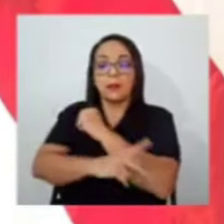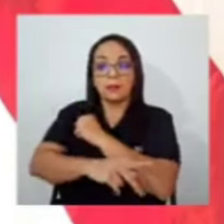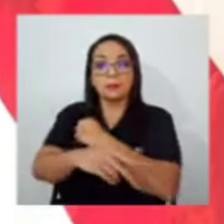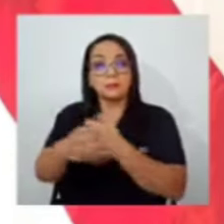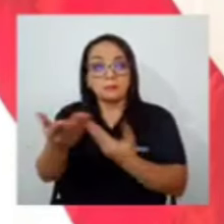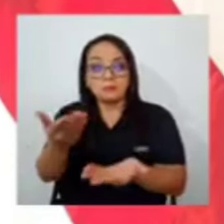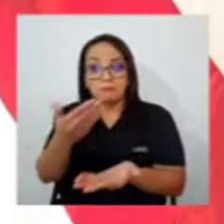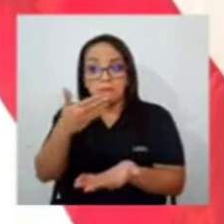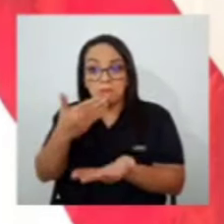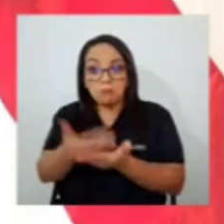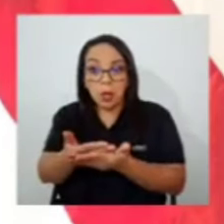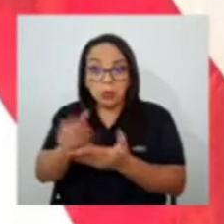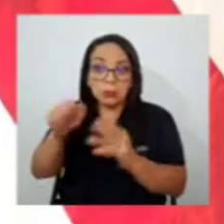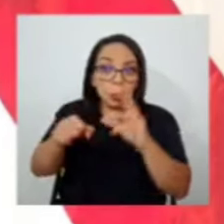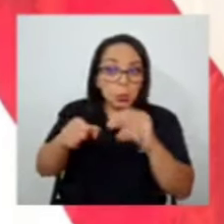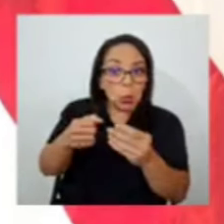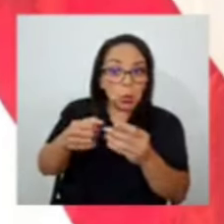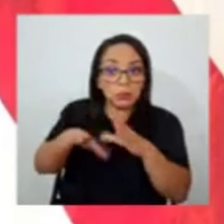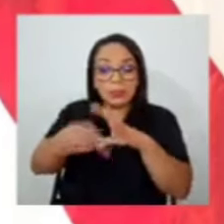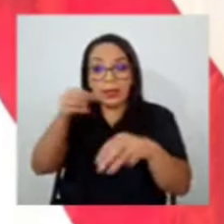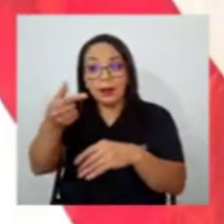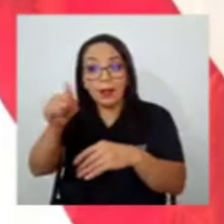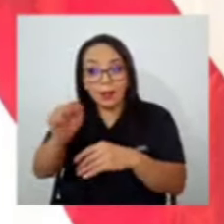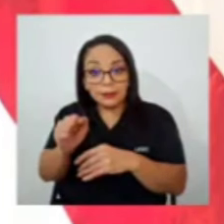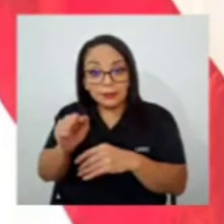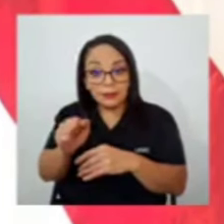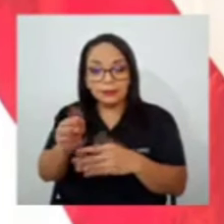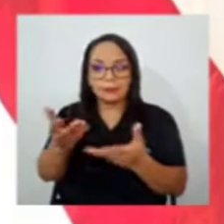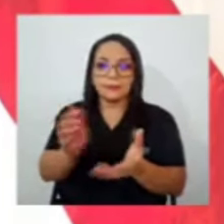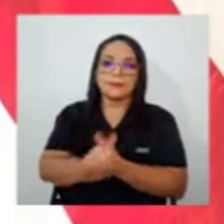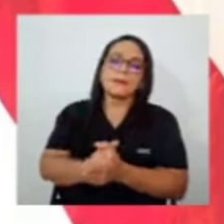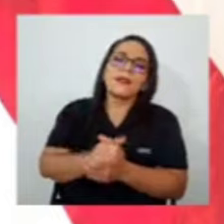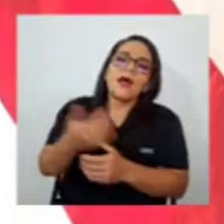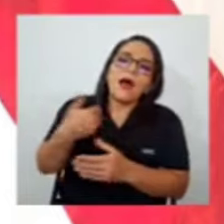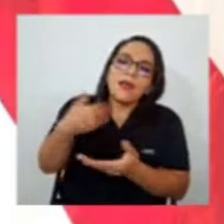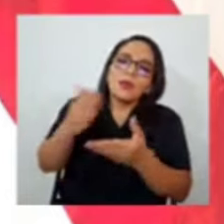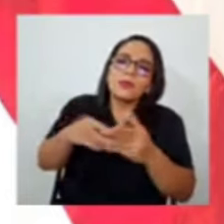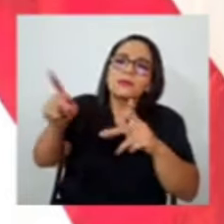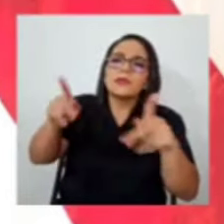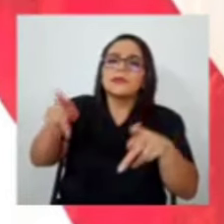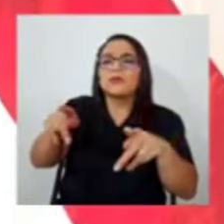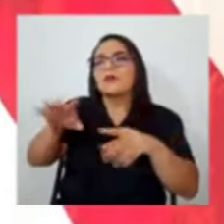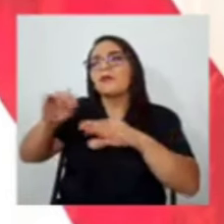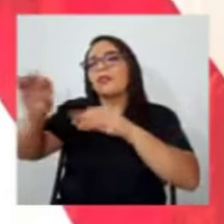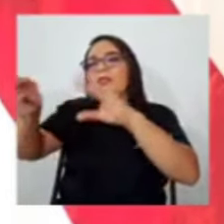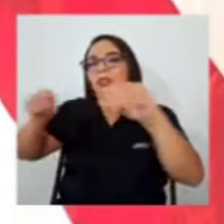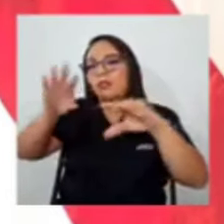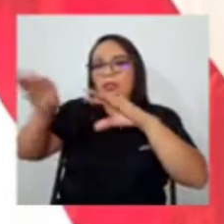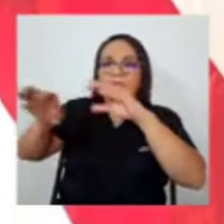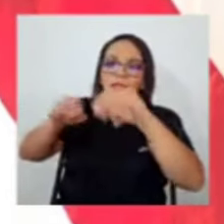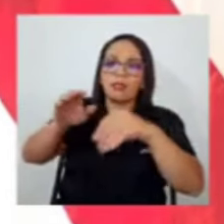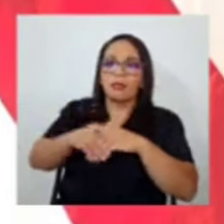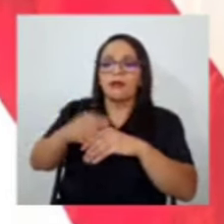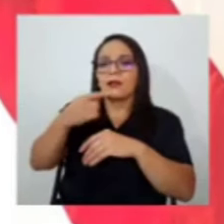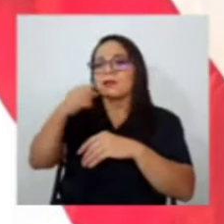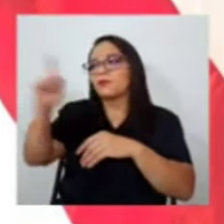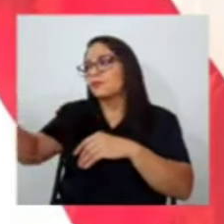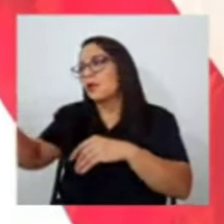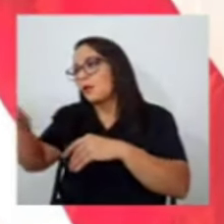Así de fácil. Ahí anda gente disparándole a usted para que le rebote y me pegue a mí.